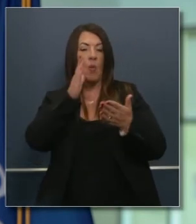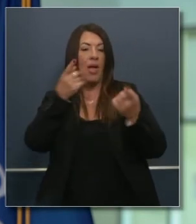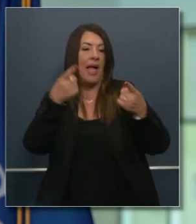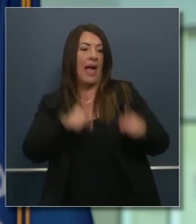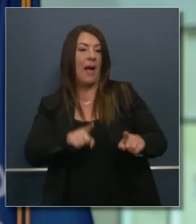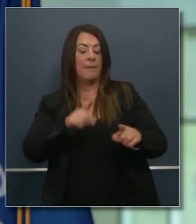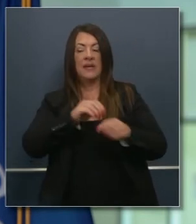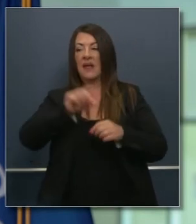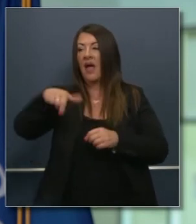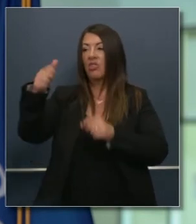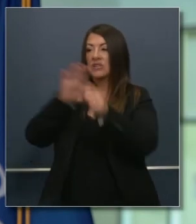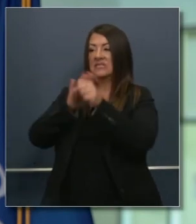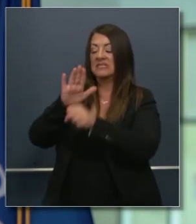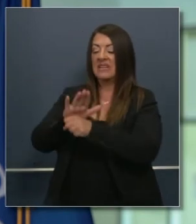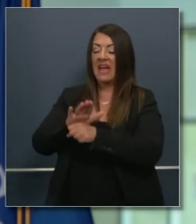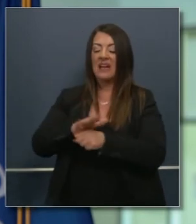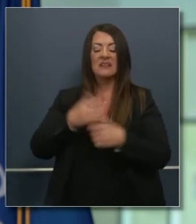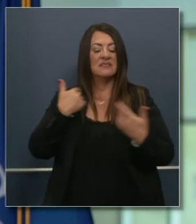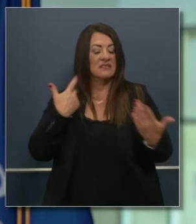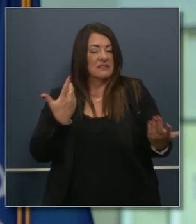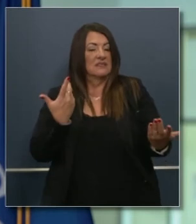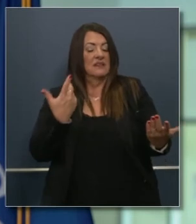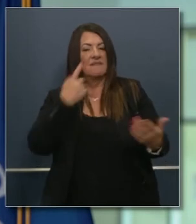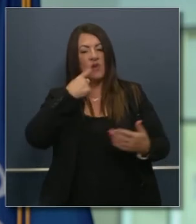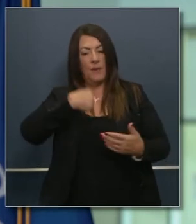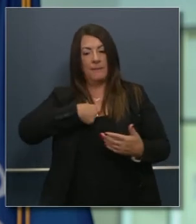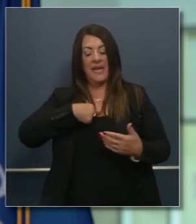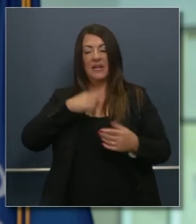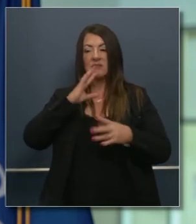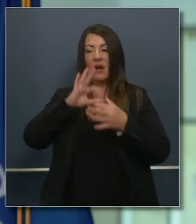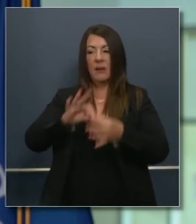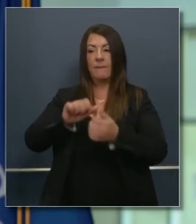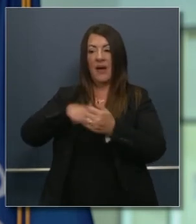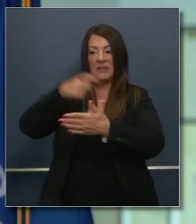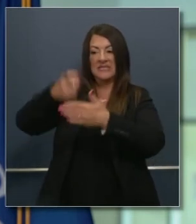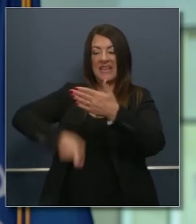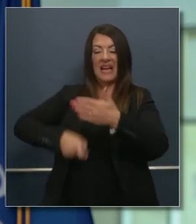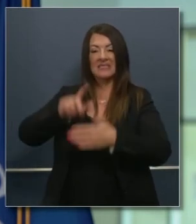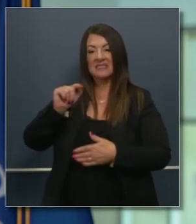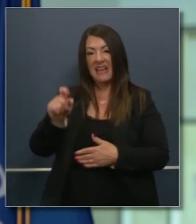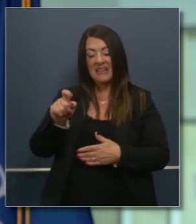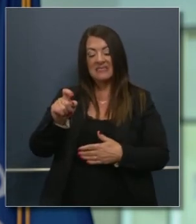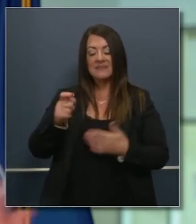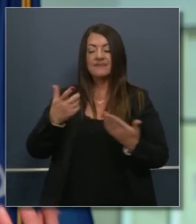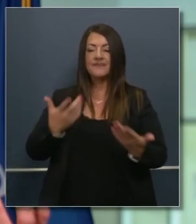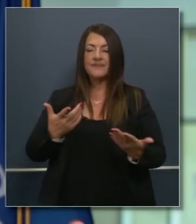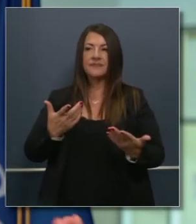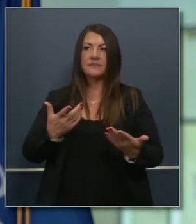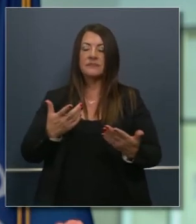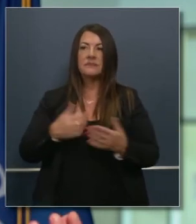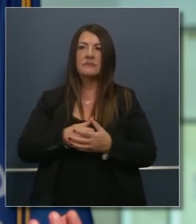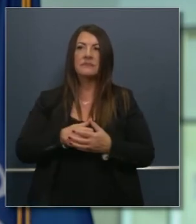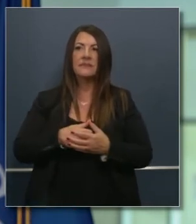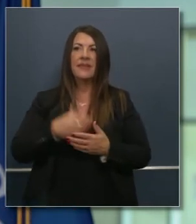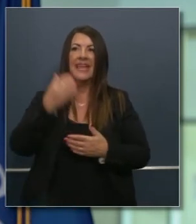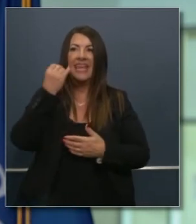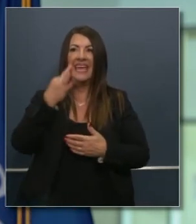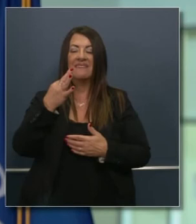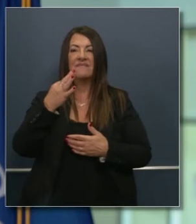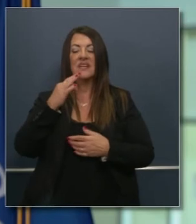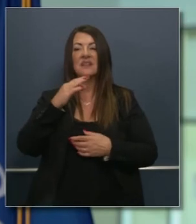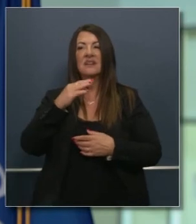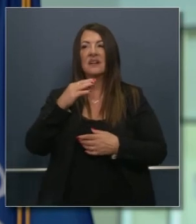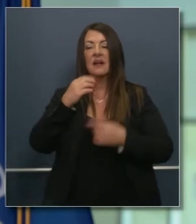lo que pase o pueda pasar en otros lugares de este país de modo que para mí el asunto de los impuestos es un